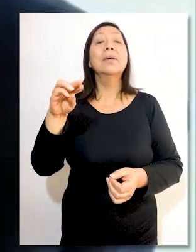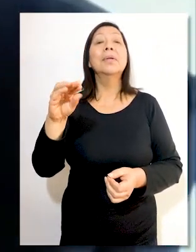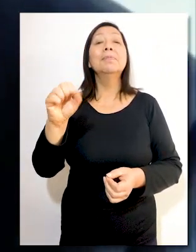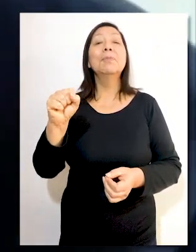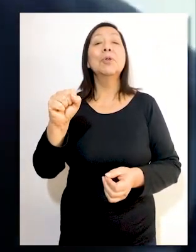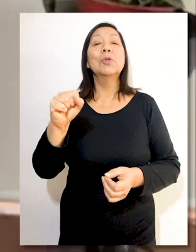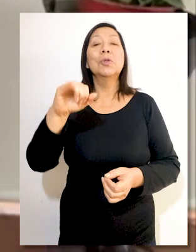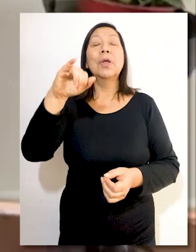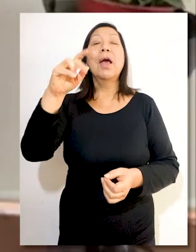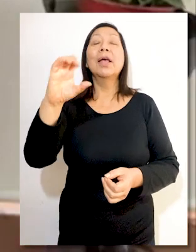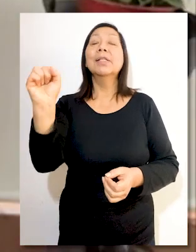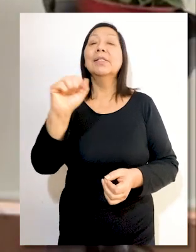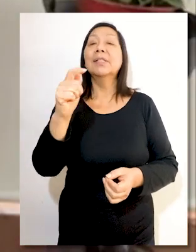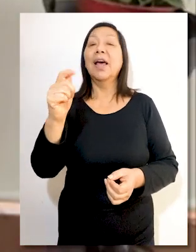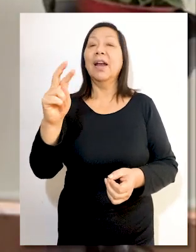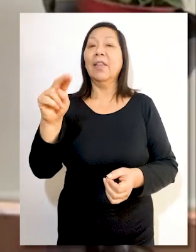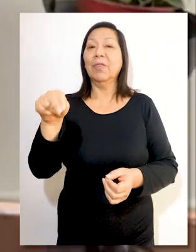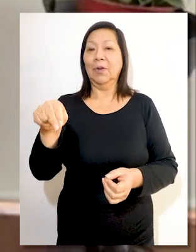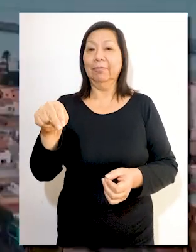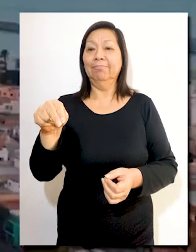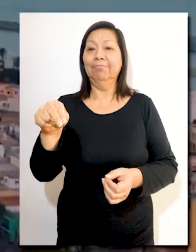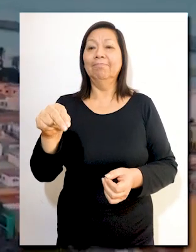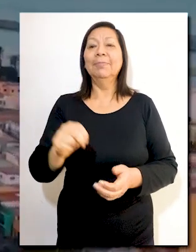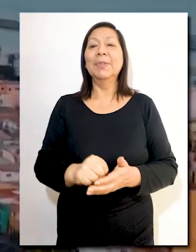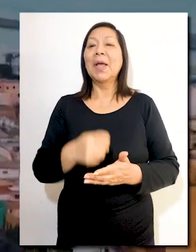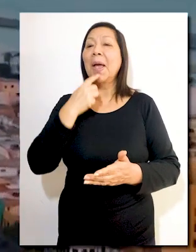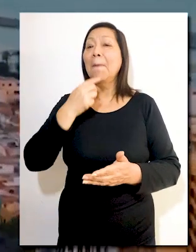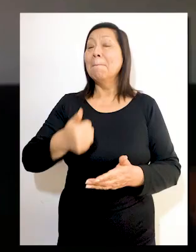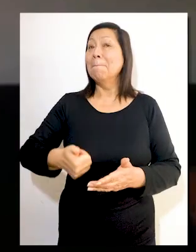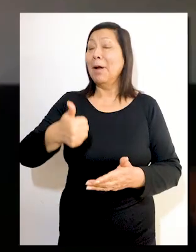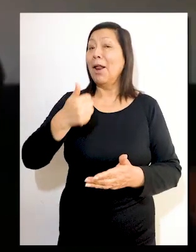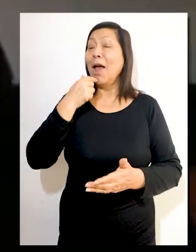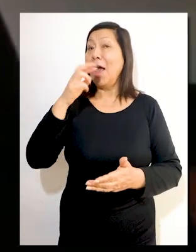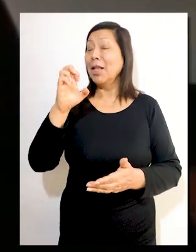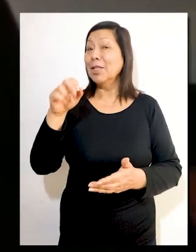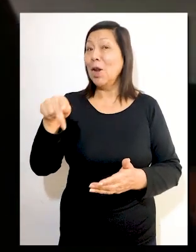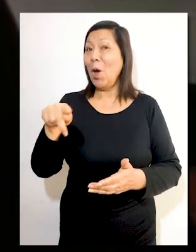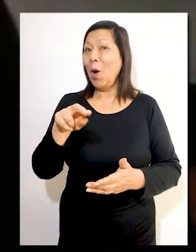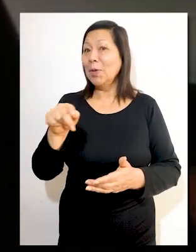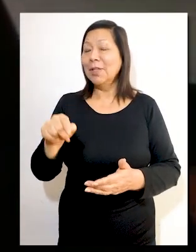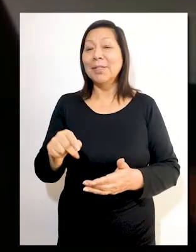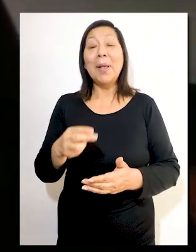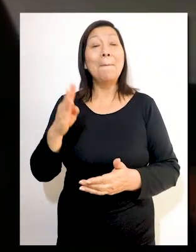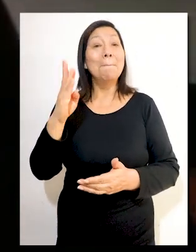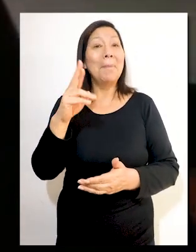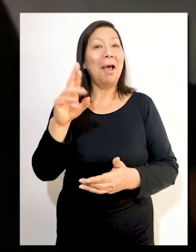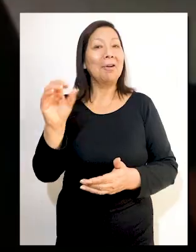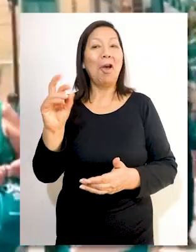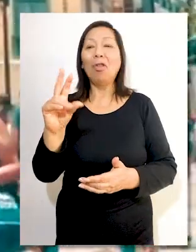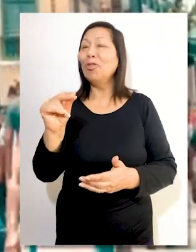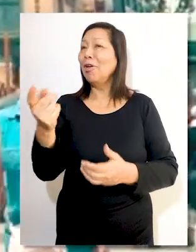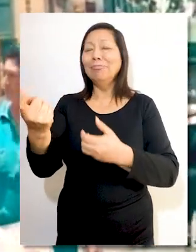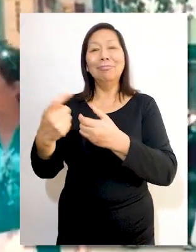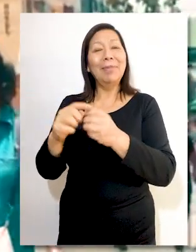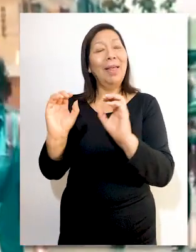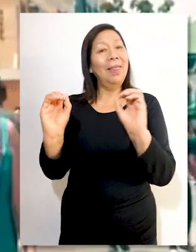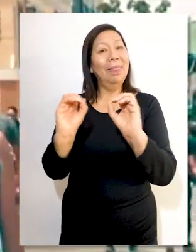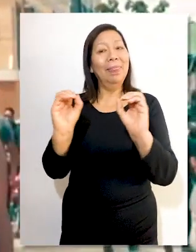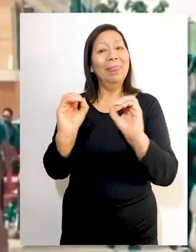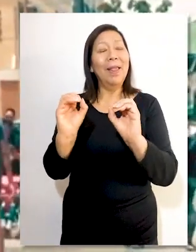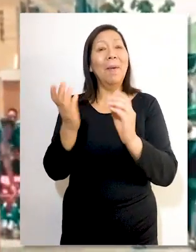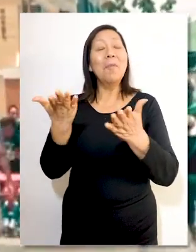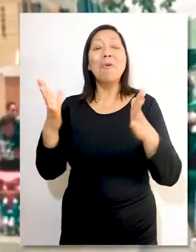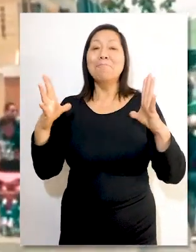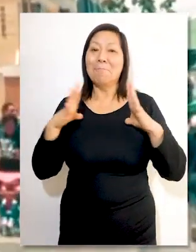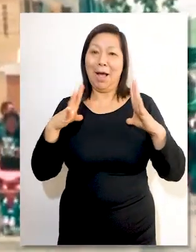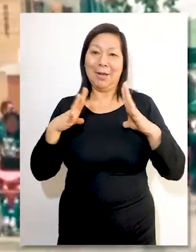Ramos Núñez y José Luis Sardón de Taboada. El magistrado Eloy Espinosa Saldaña Barrera no participó por